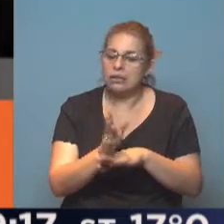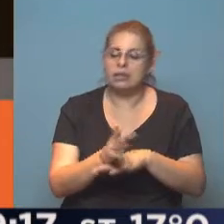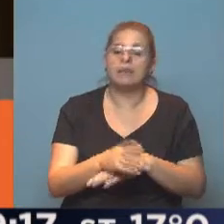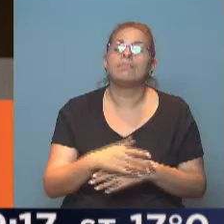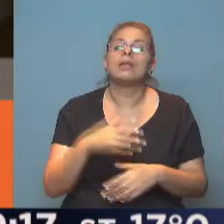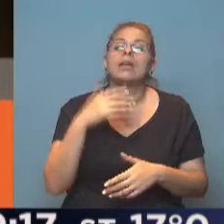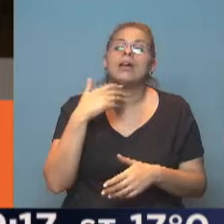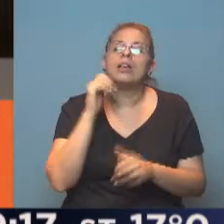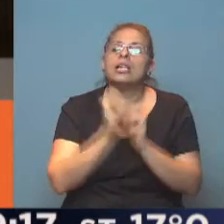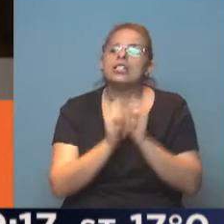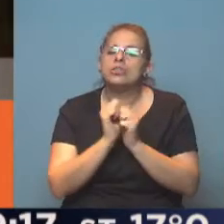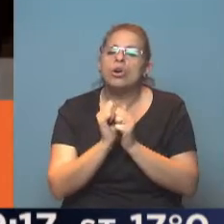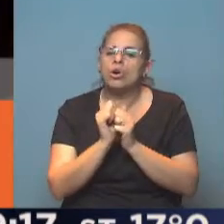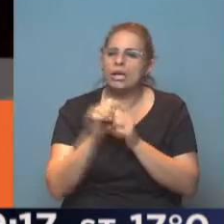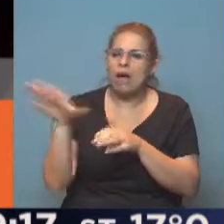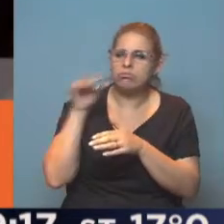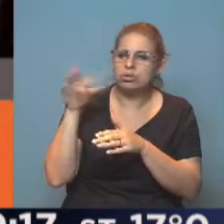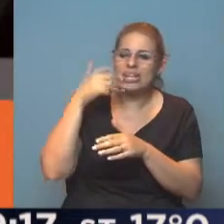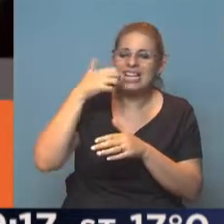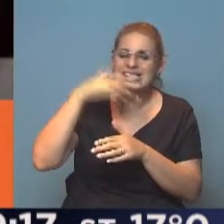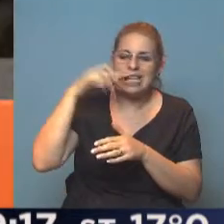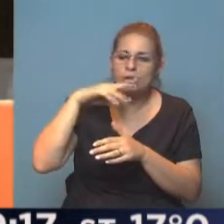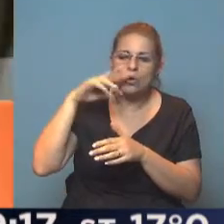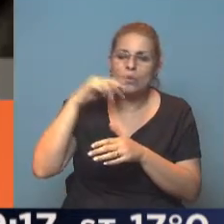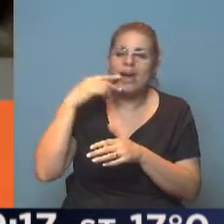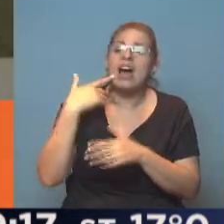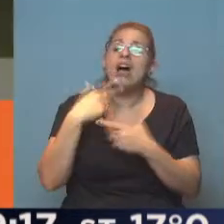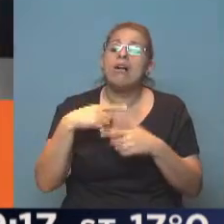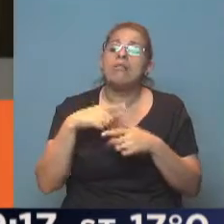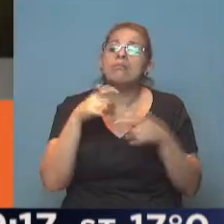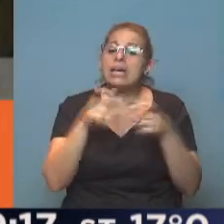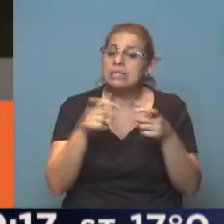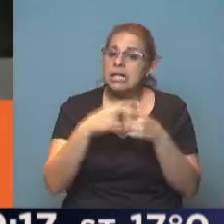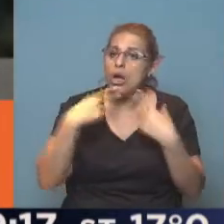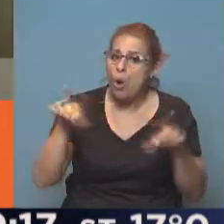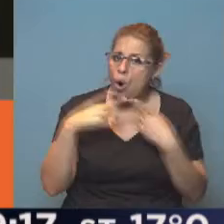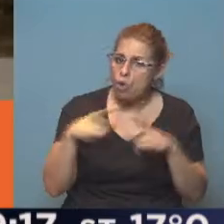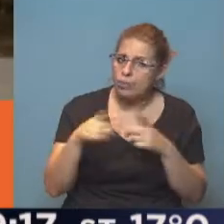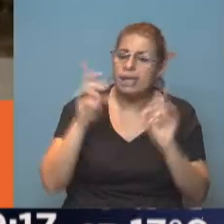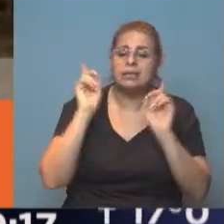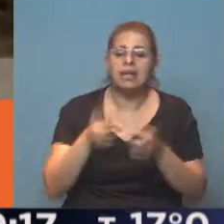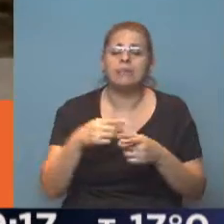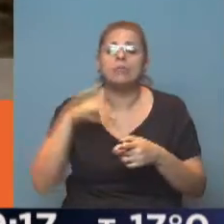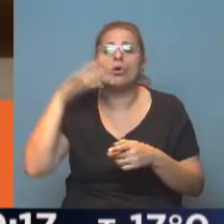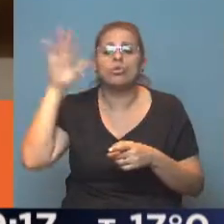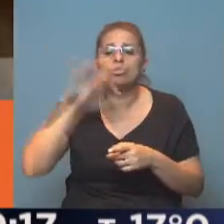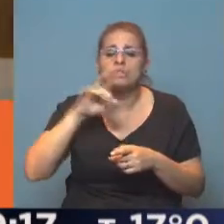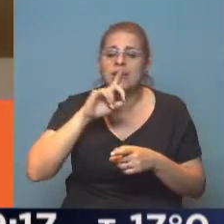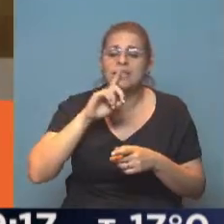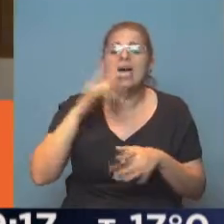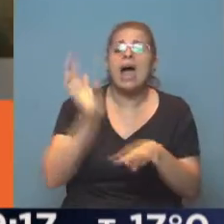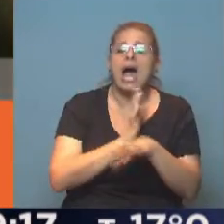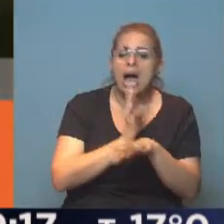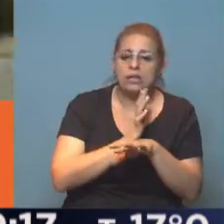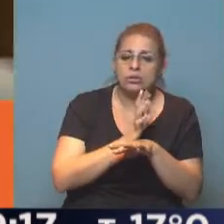Basada en la biografía de Giacomo Casanova y con escenas de ópera de Lorenzo da Ponte y además de Mozart, con John Malkovich